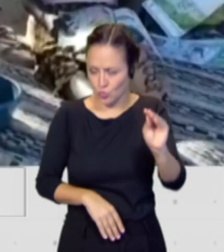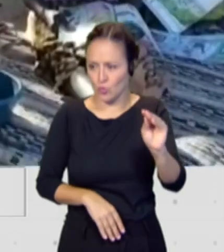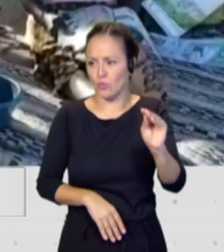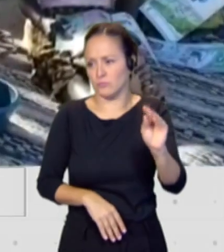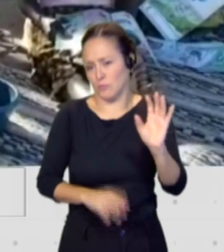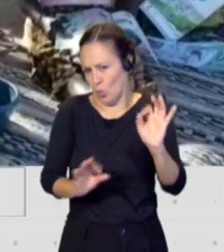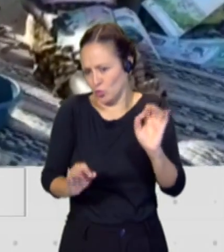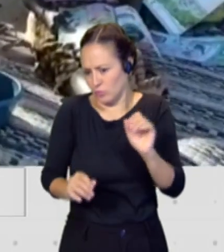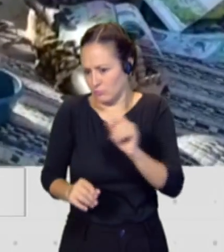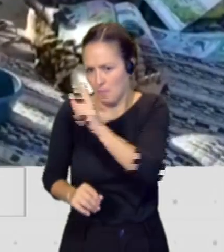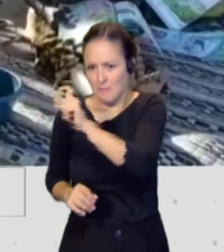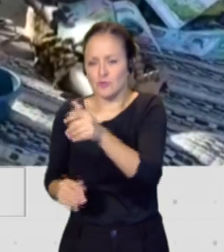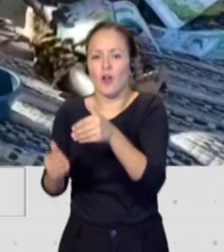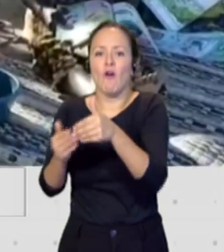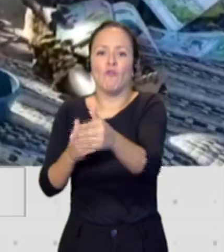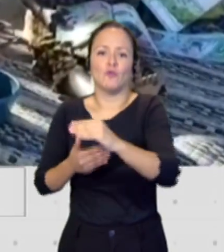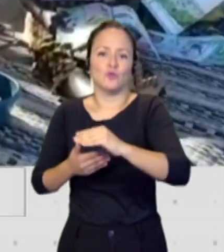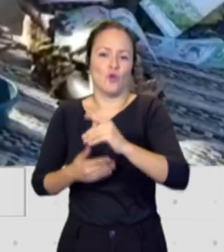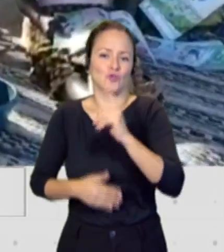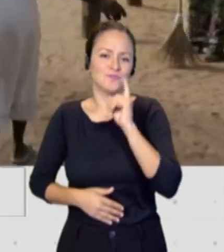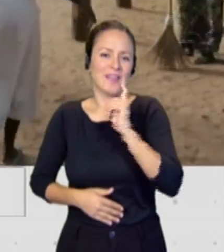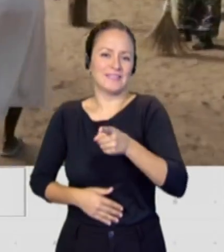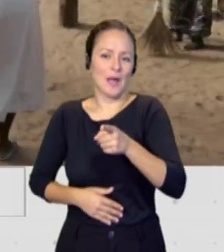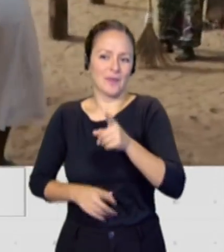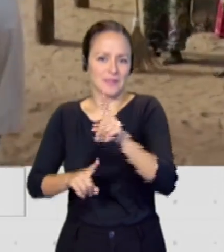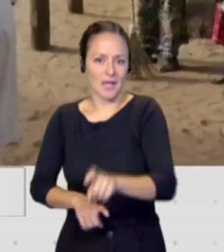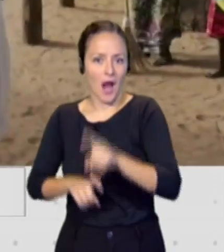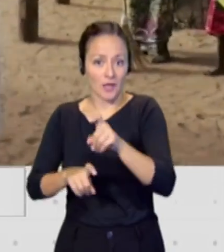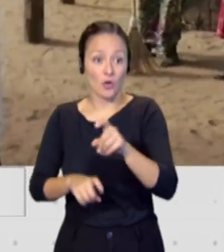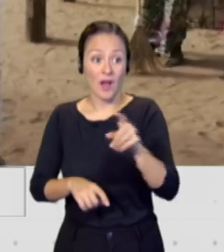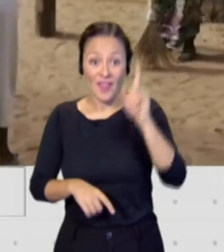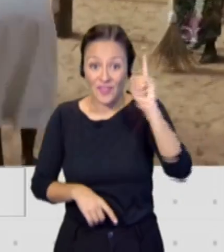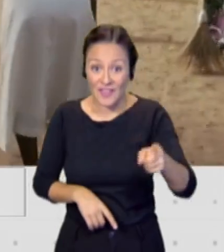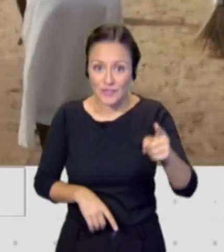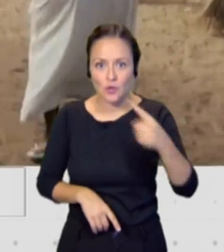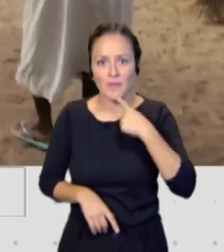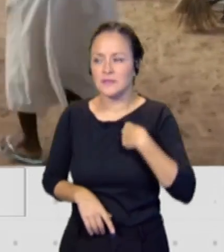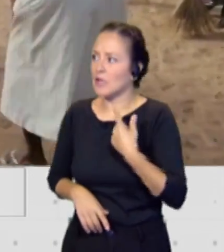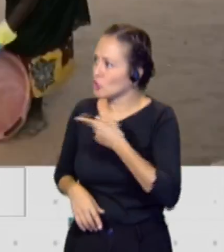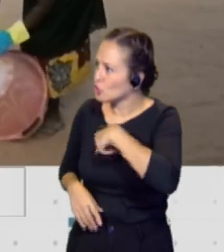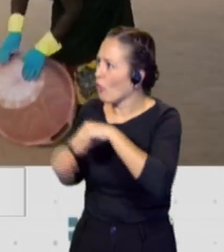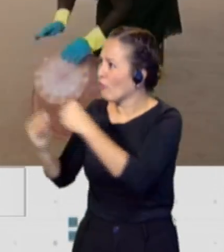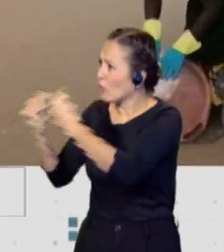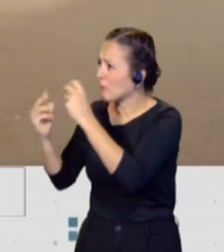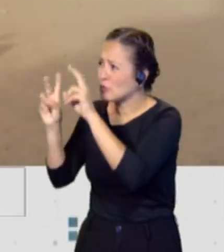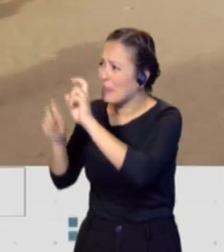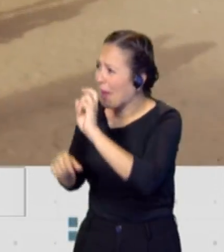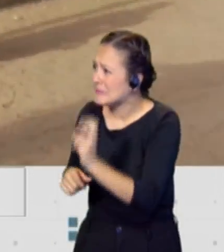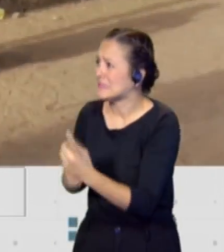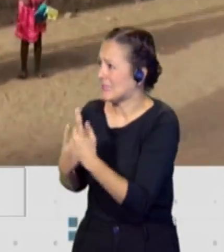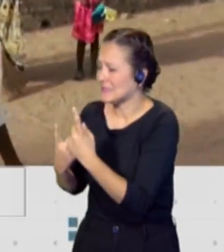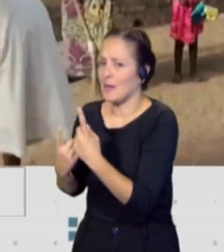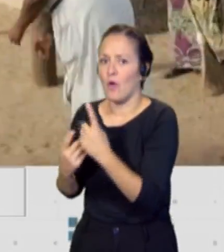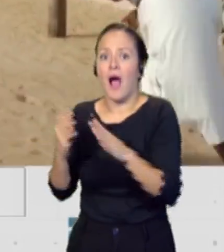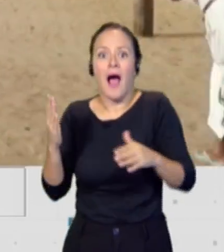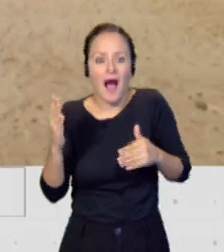a esos futuros capataces agrícolas, me decían que necesitaban mucha más formación en otras materias. De hecho, incluso ellos estaban